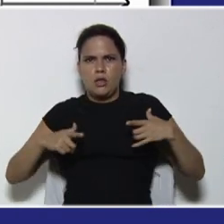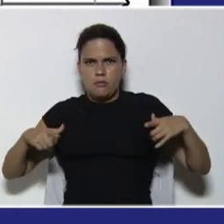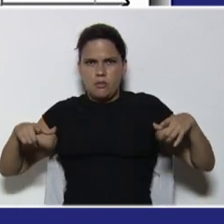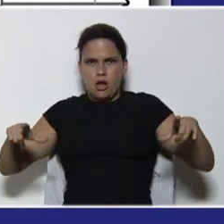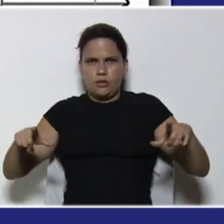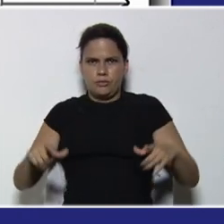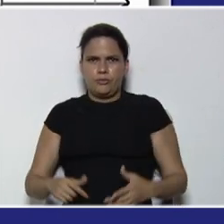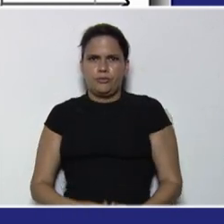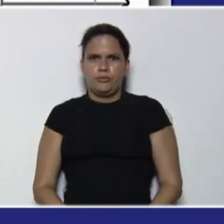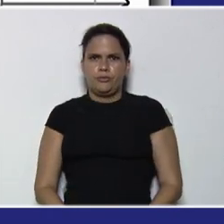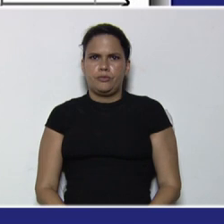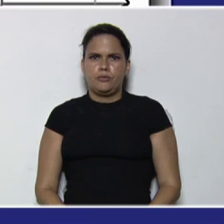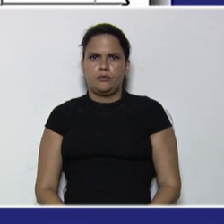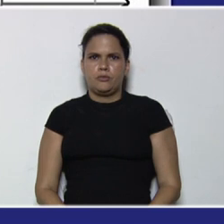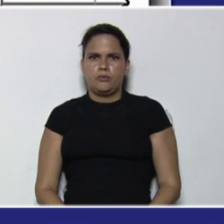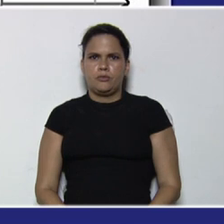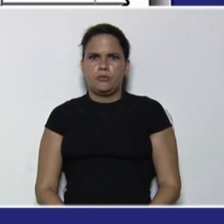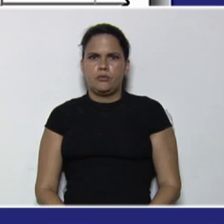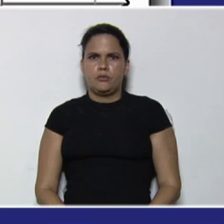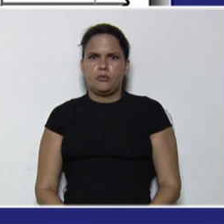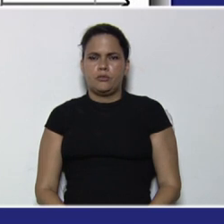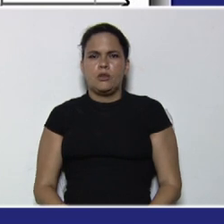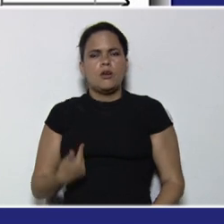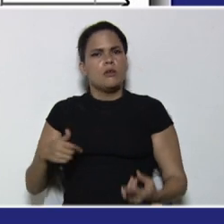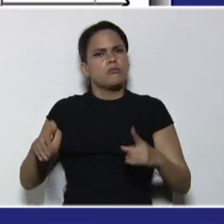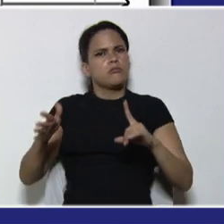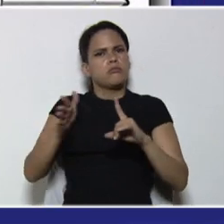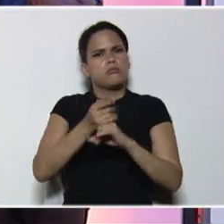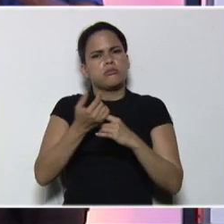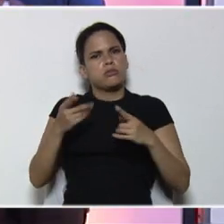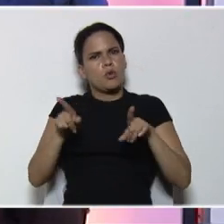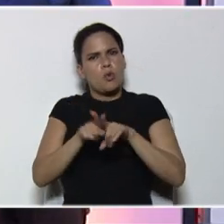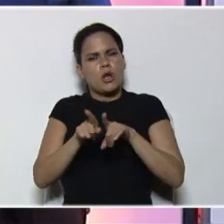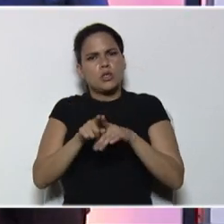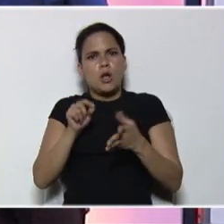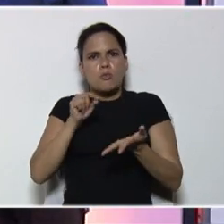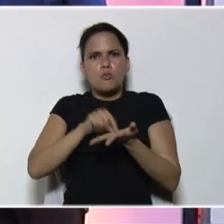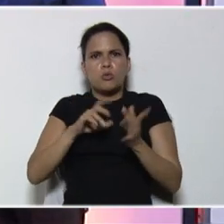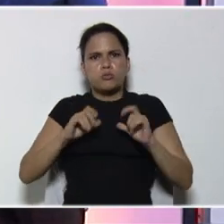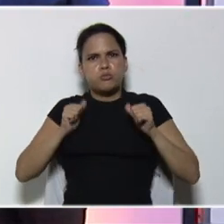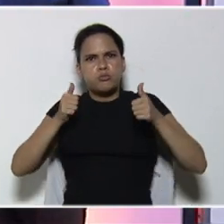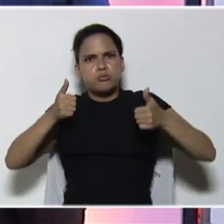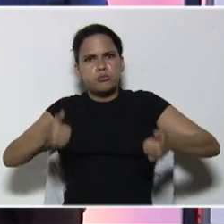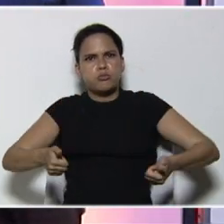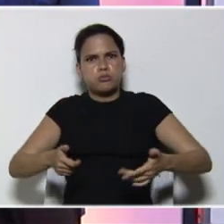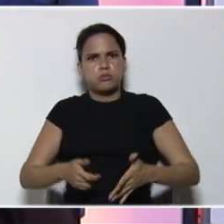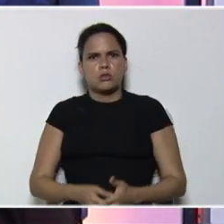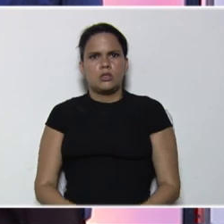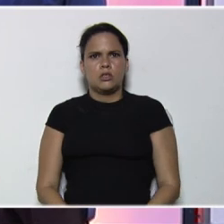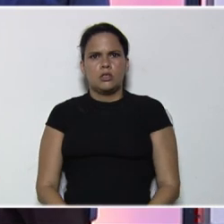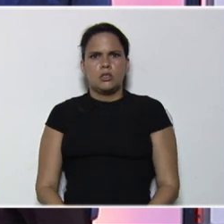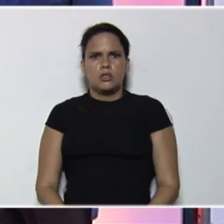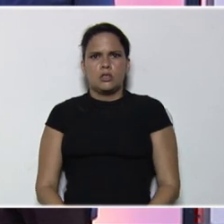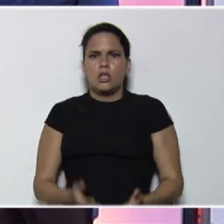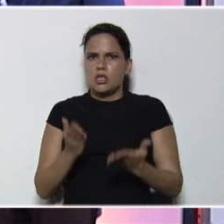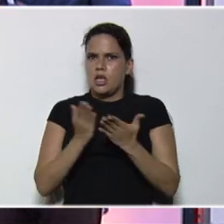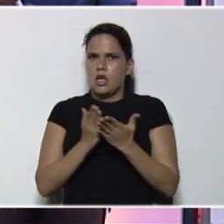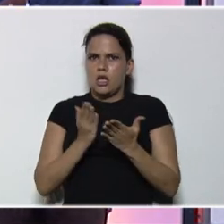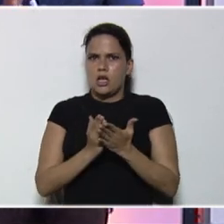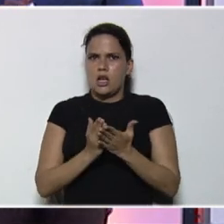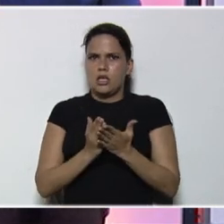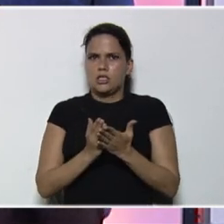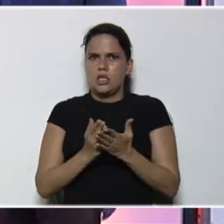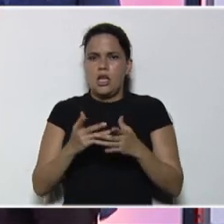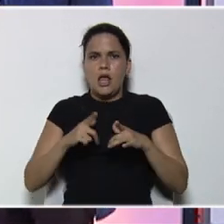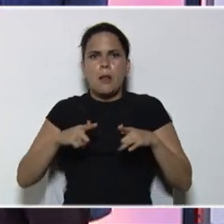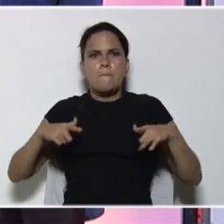si, encontramos entonces, igualito, el punto de origen, de esta, de esta clase, es